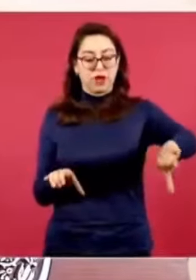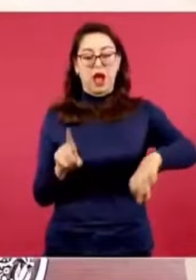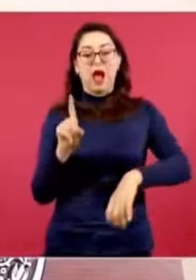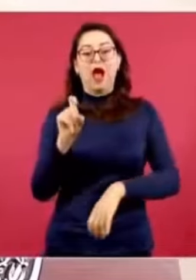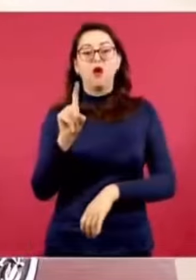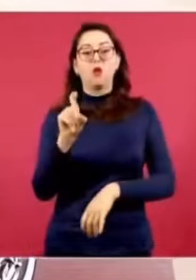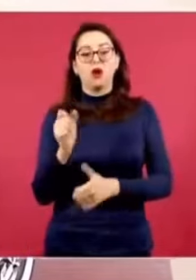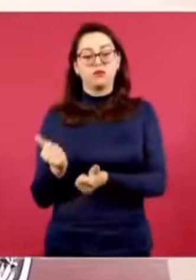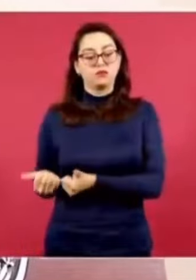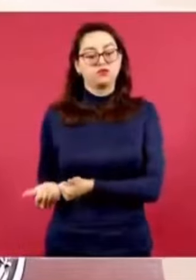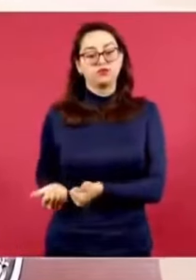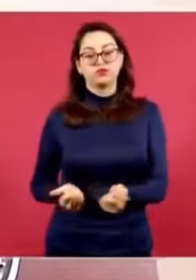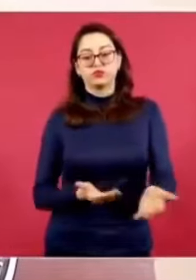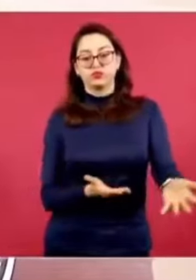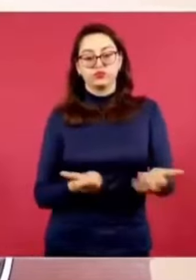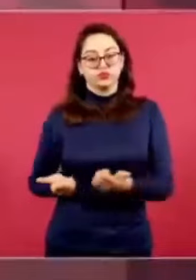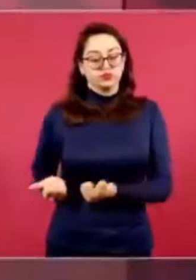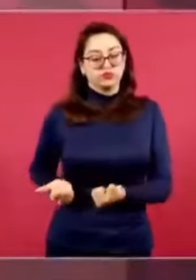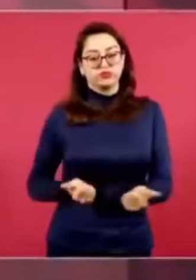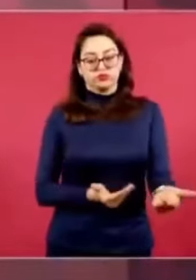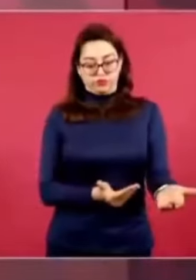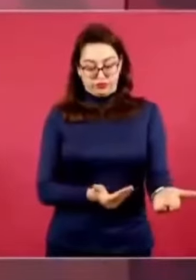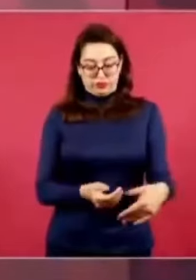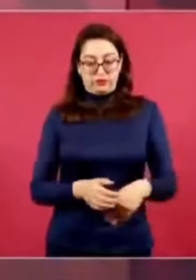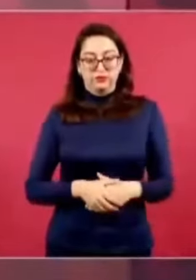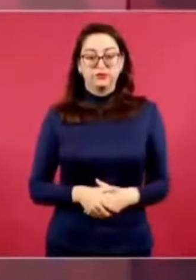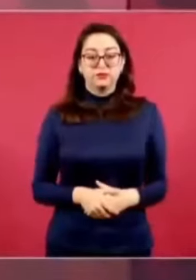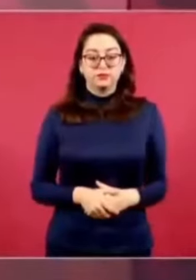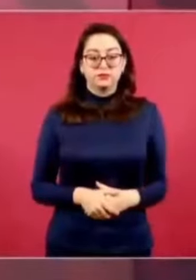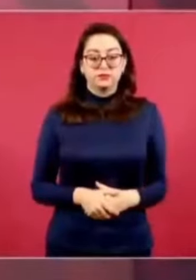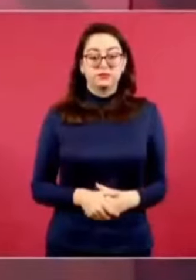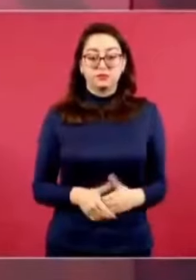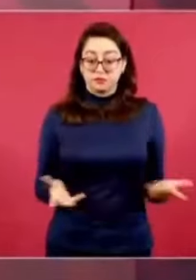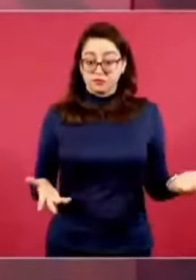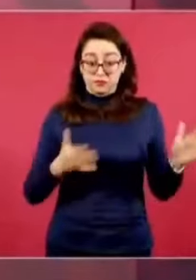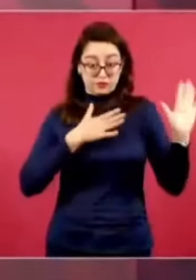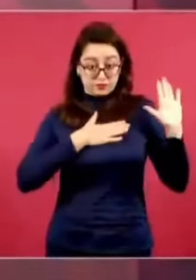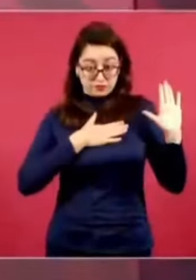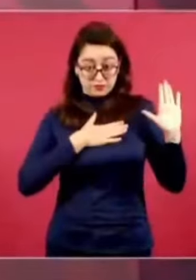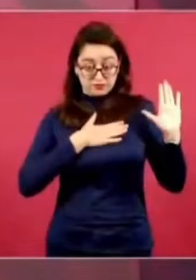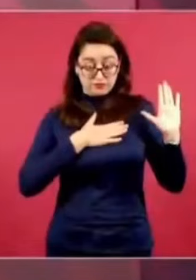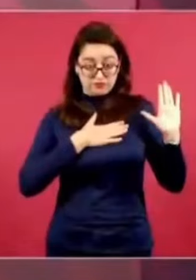de los pueblos yaquis. Ese es el compromiso.